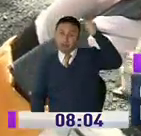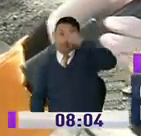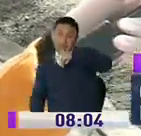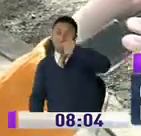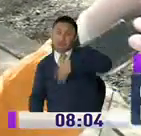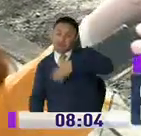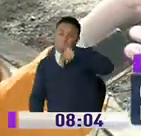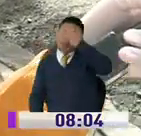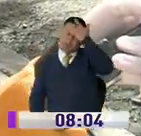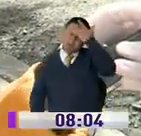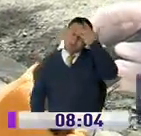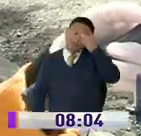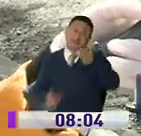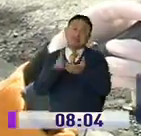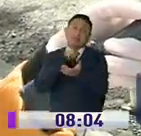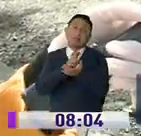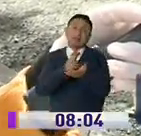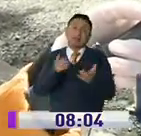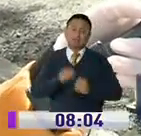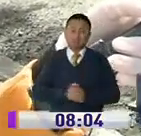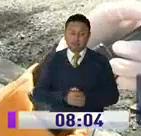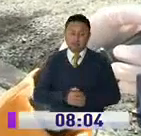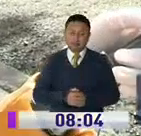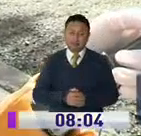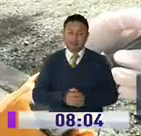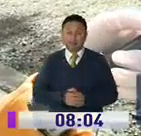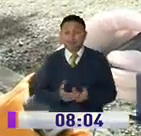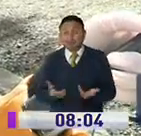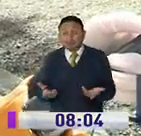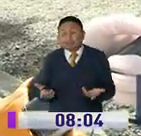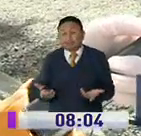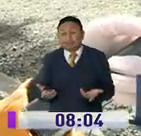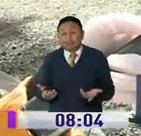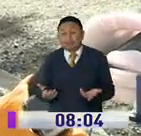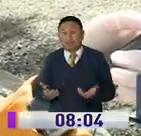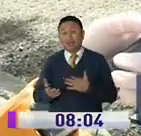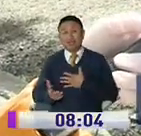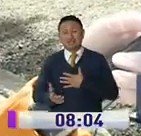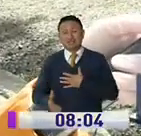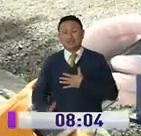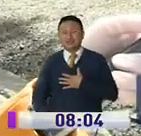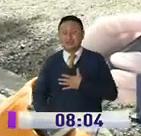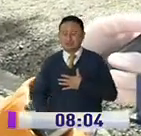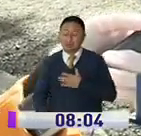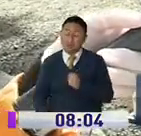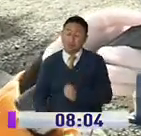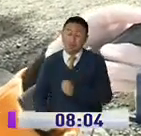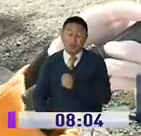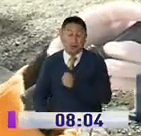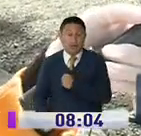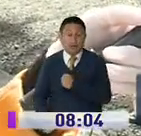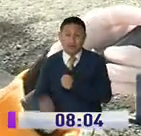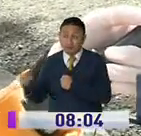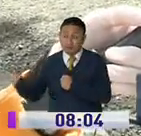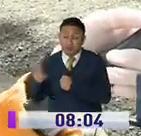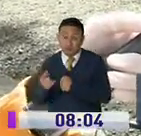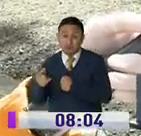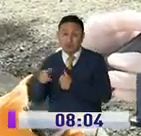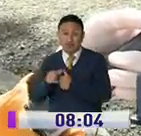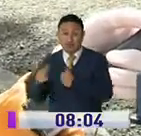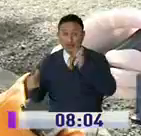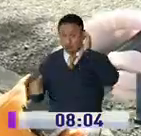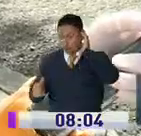también su enfermedad, diabetes, entonces es muy doloroso, es muy doloroso no tenerles aquí,